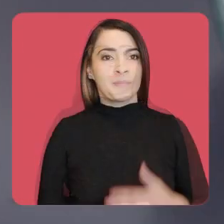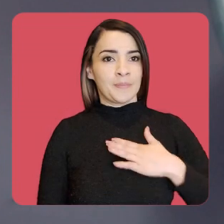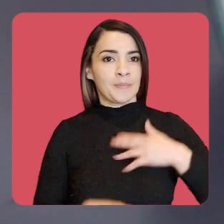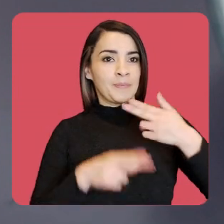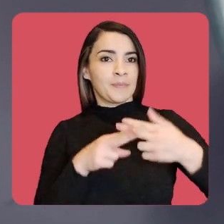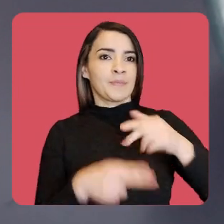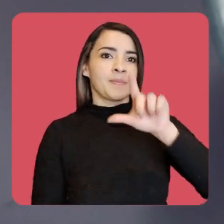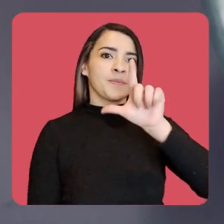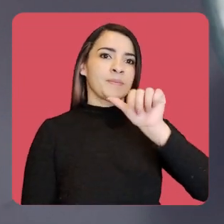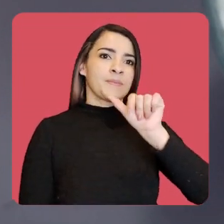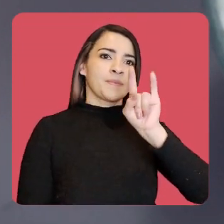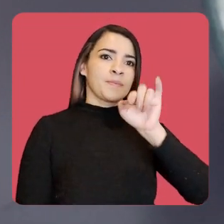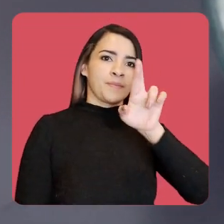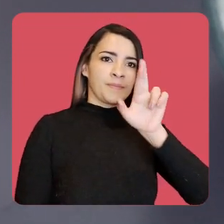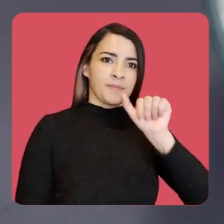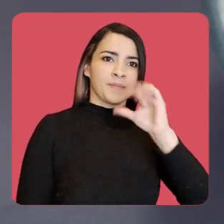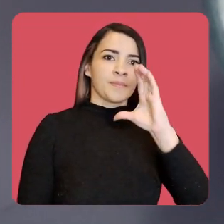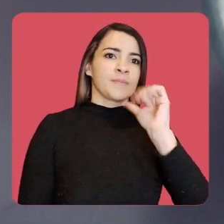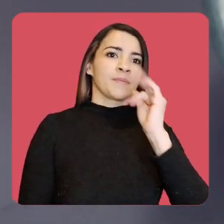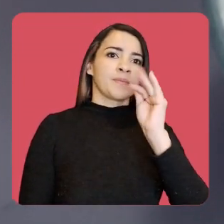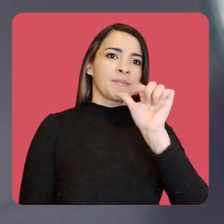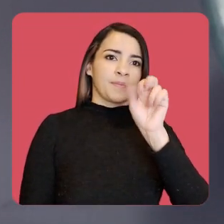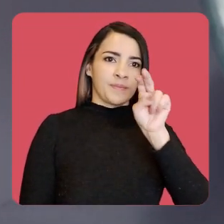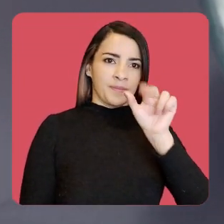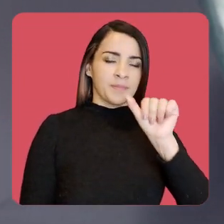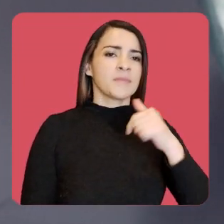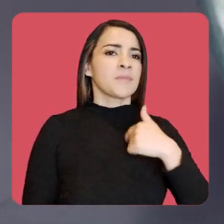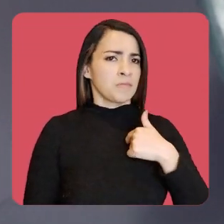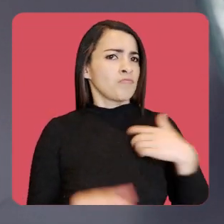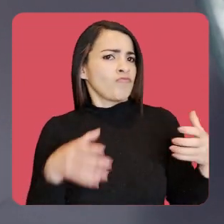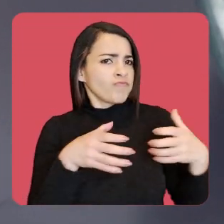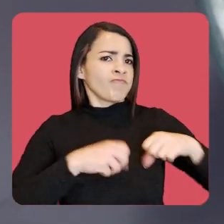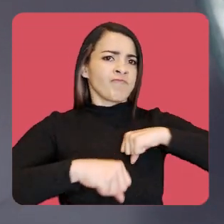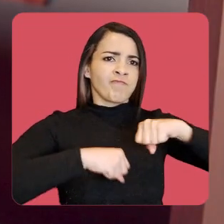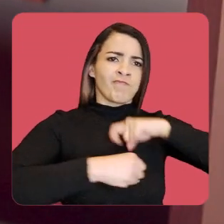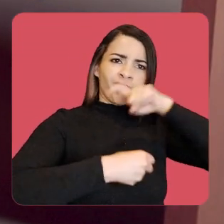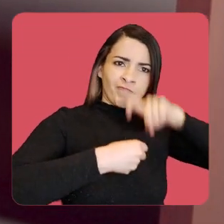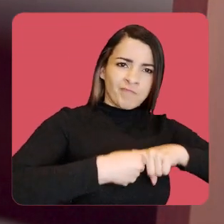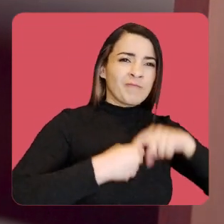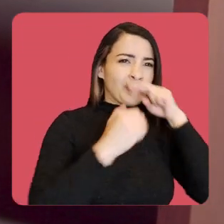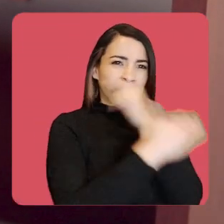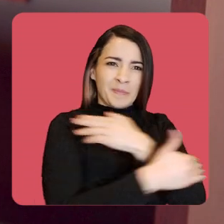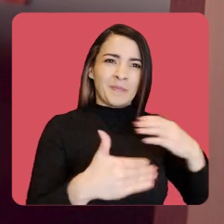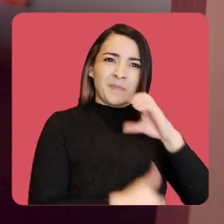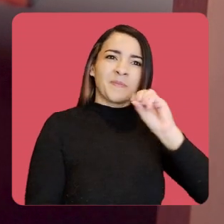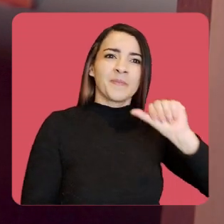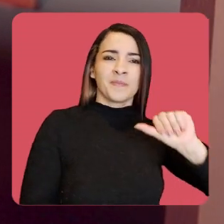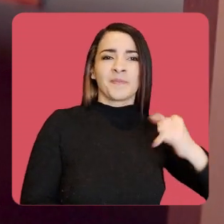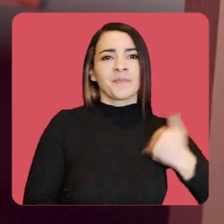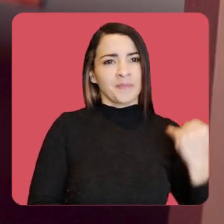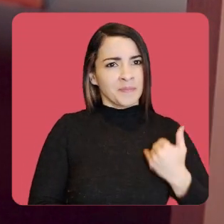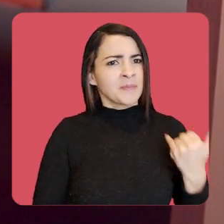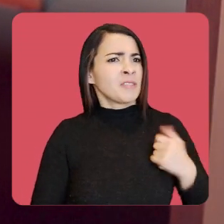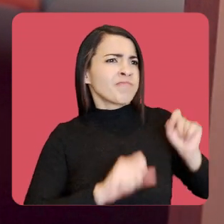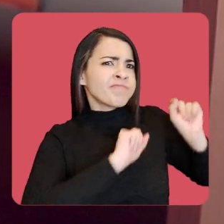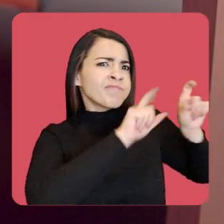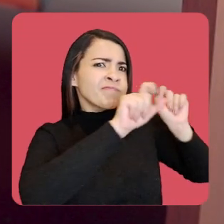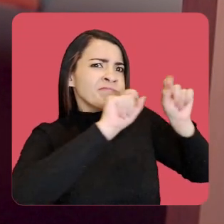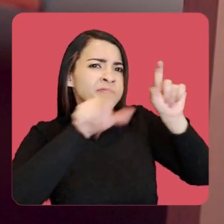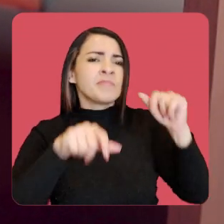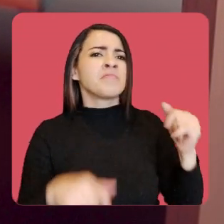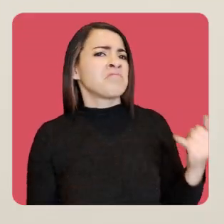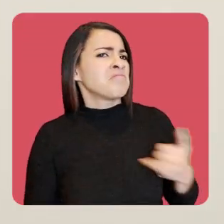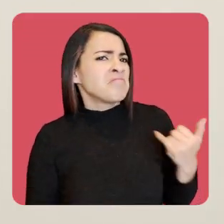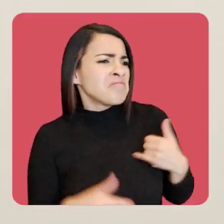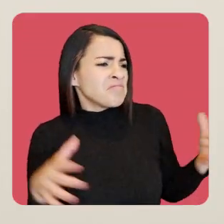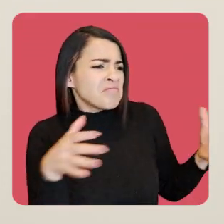Mi nombre es Laura Catalina, hago parte del Grupo Motor de la Consulta Nacional de Niños, Niñas, Jóvenes y Adolescentes y somos